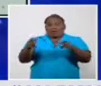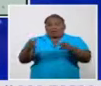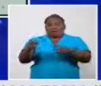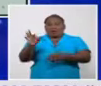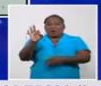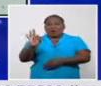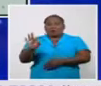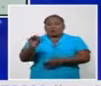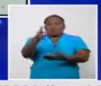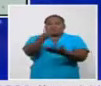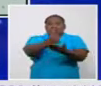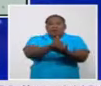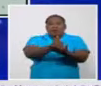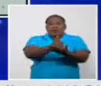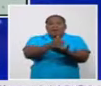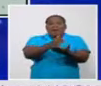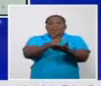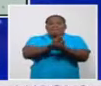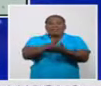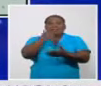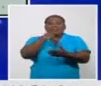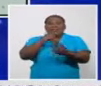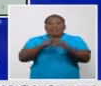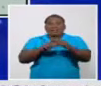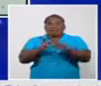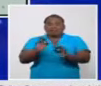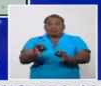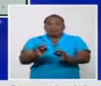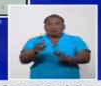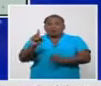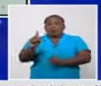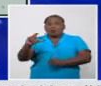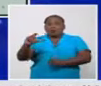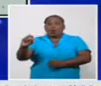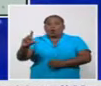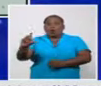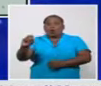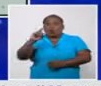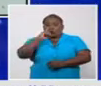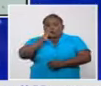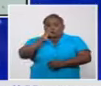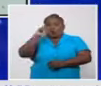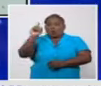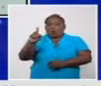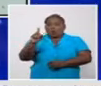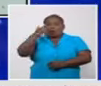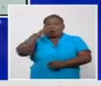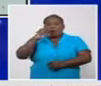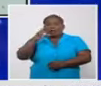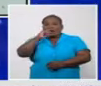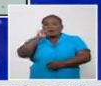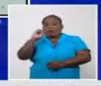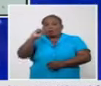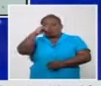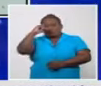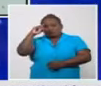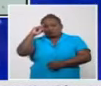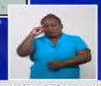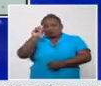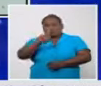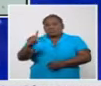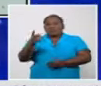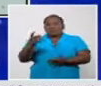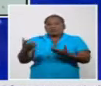municipios de mayor afectación y 1 de Colón al igual que 1 de los Arau en Cienfuegos los 6